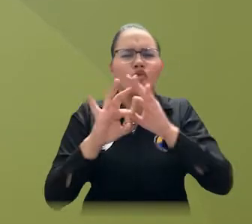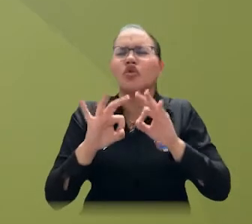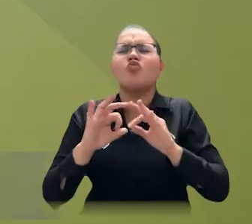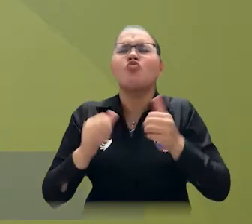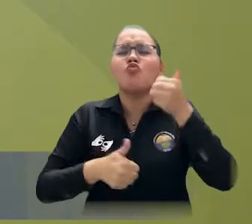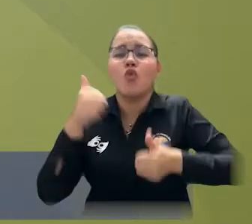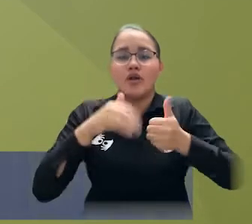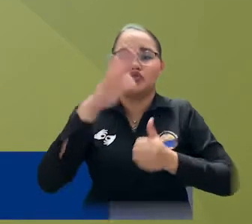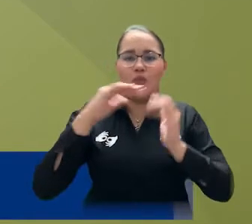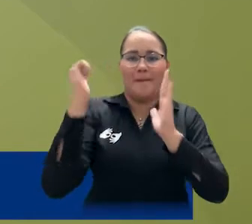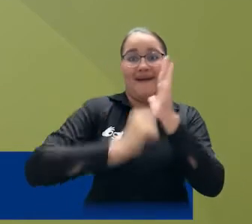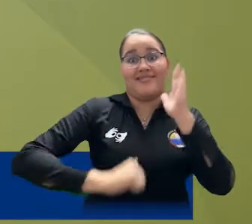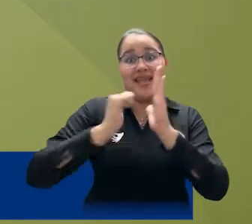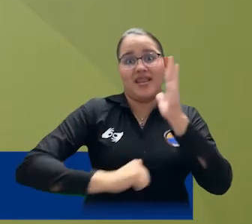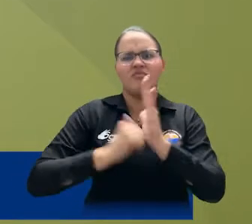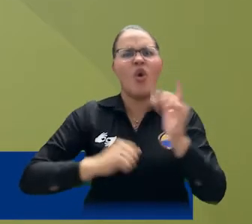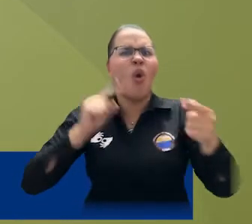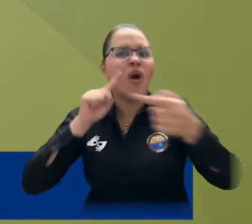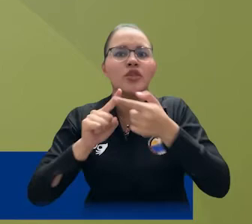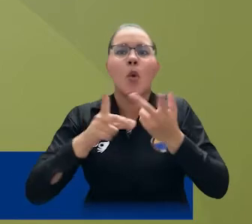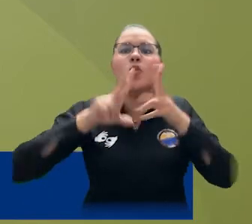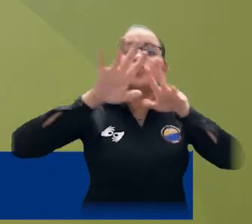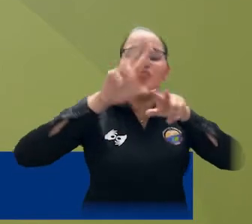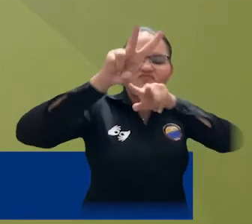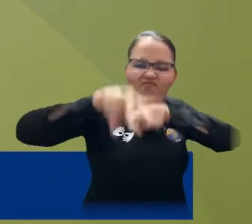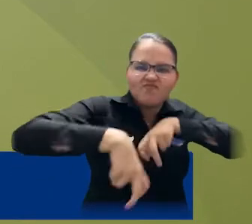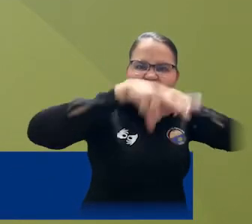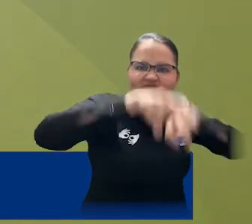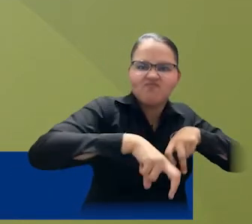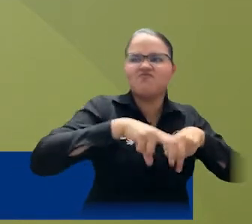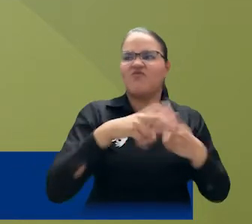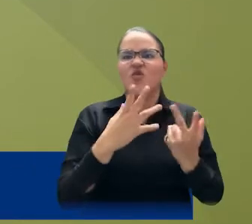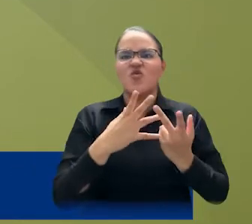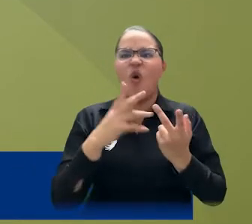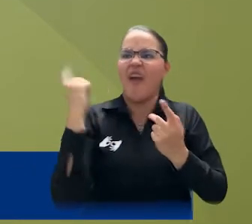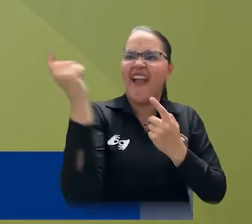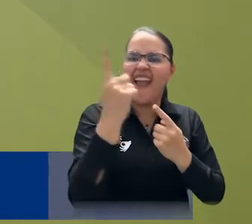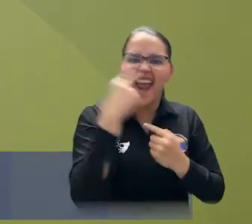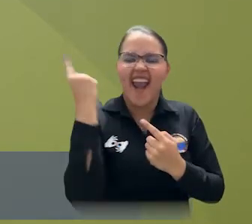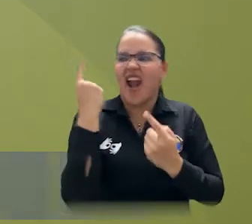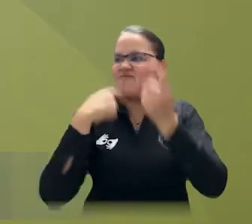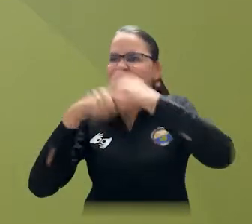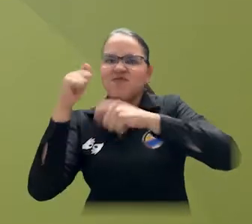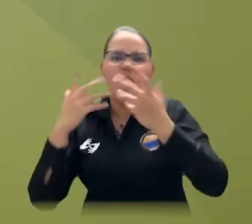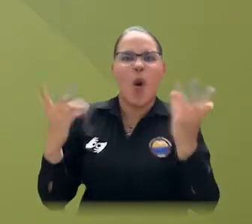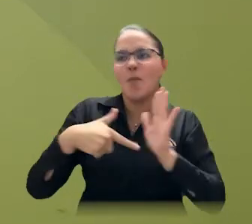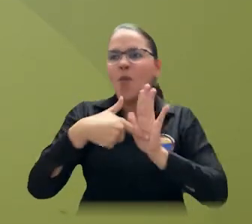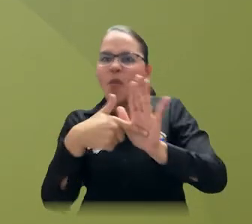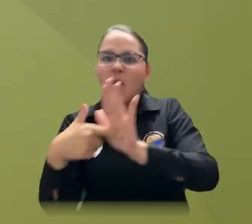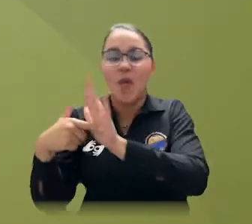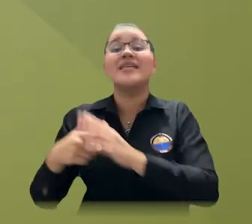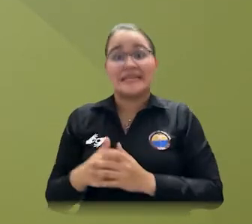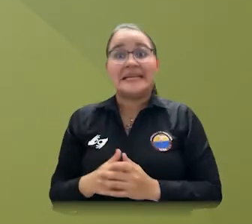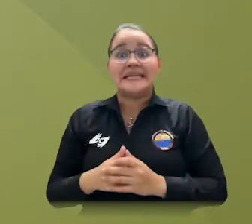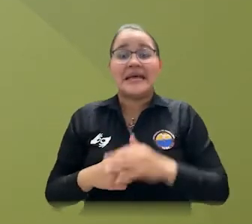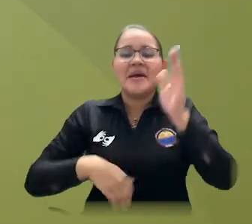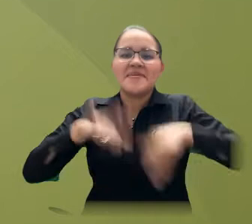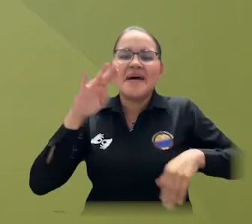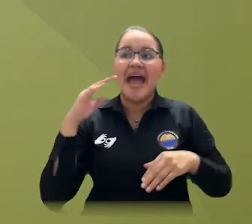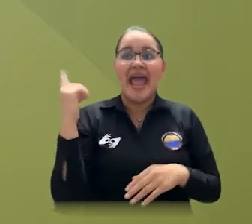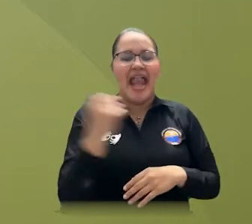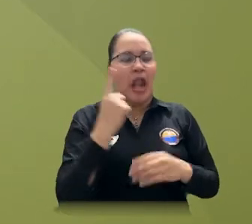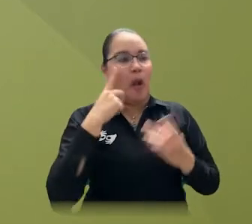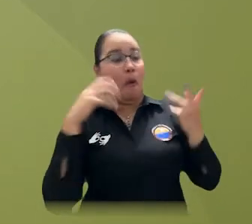Agronegocios con énfasis en los agronegocios bananeros como espacio de discusión de la importancia y de las nuevas tendencias que se